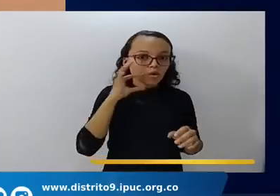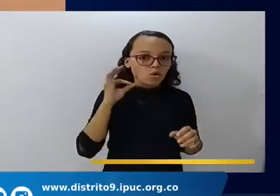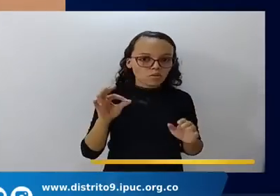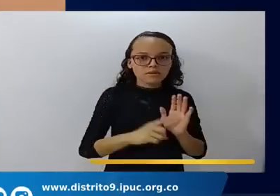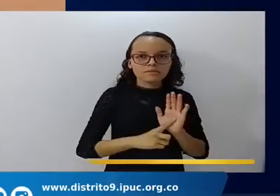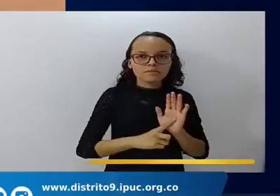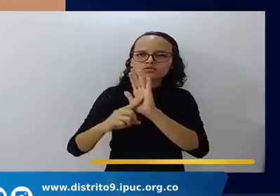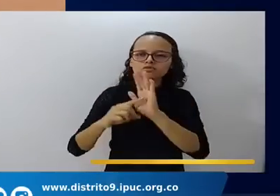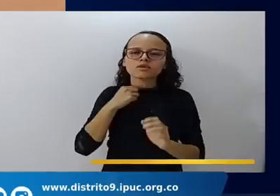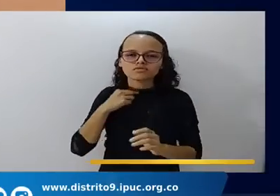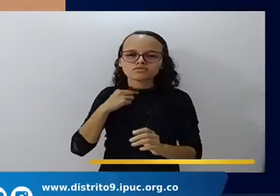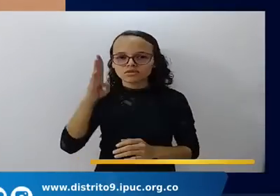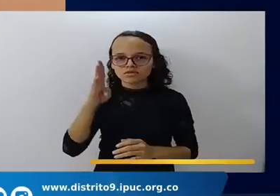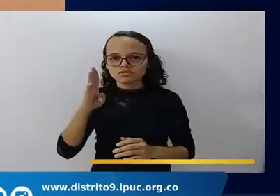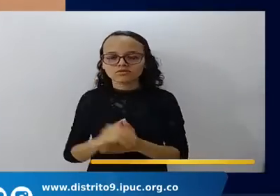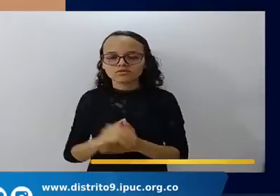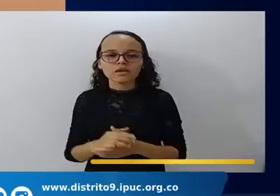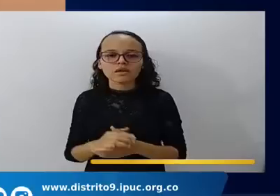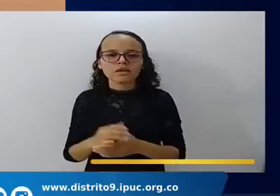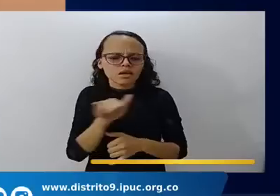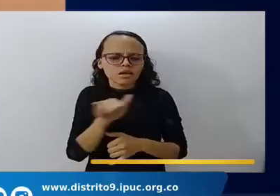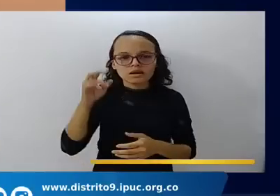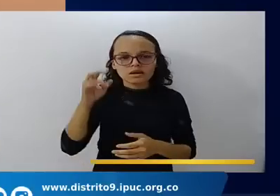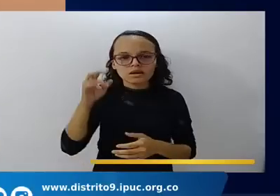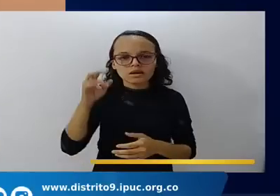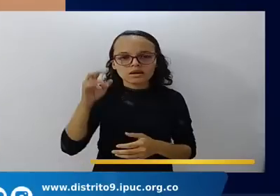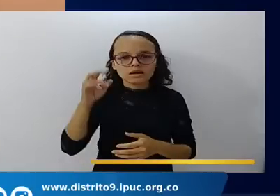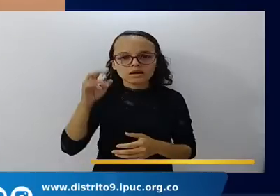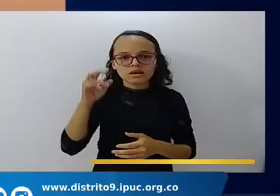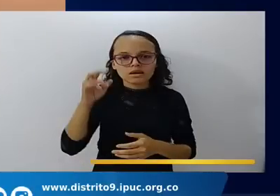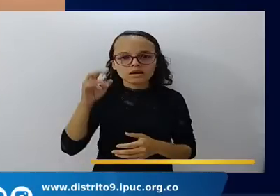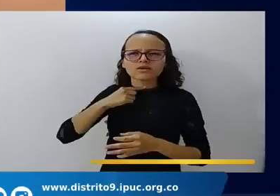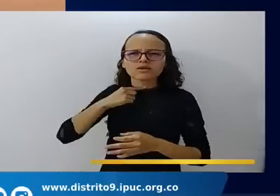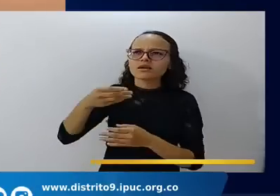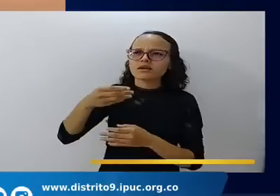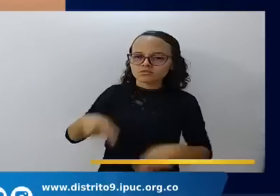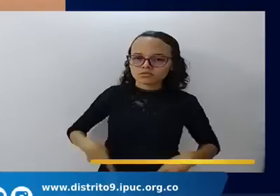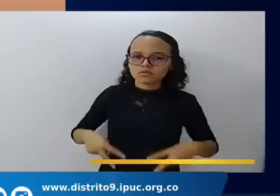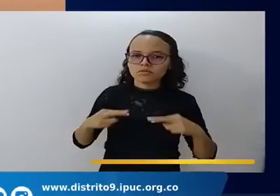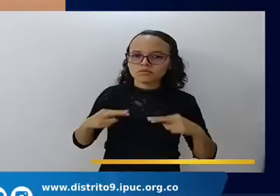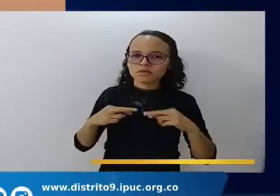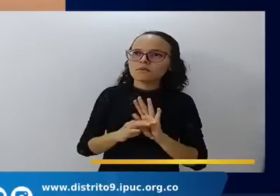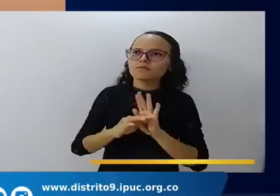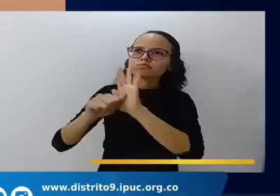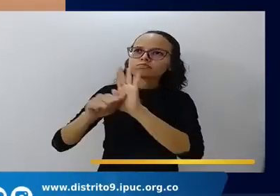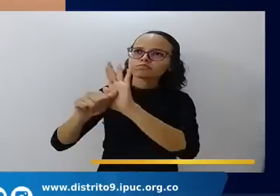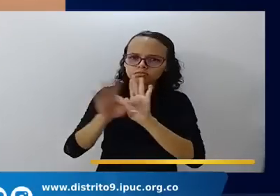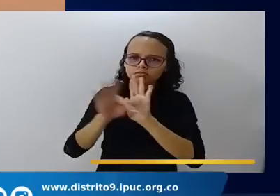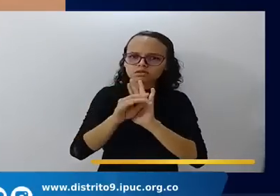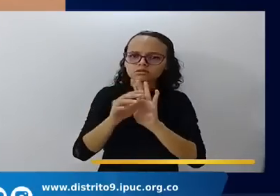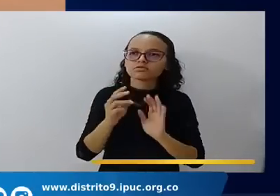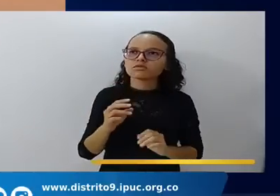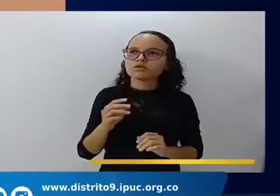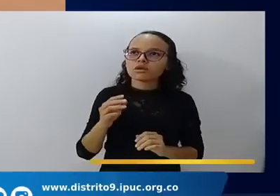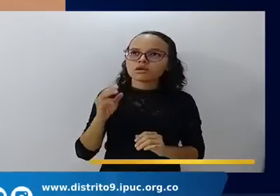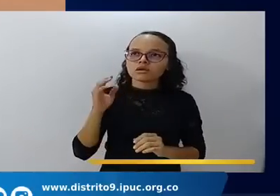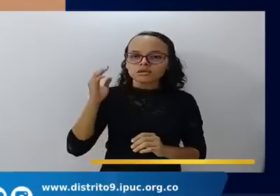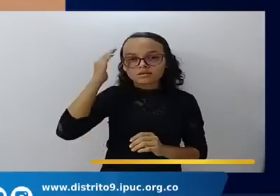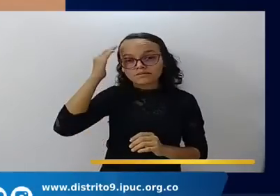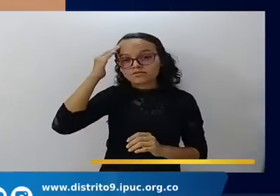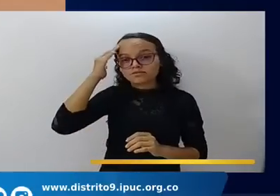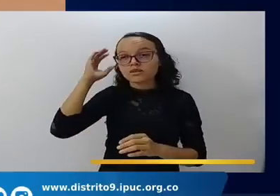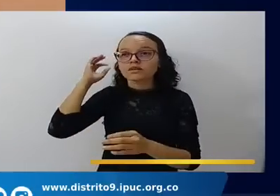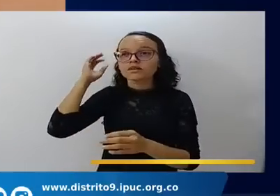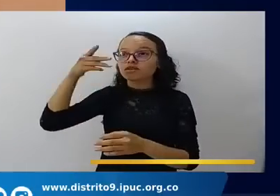a Dios porque es necesario que el que se acerca a Dios crea que le hay y que es galardonador